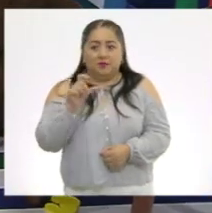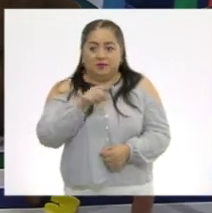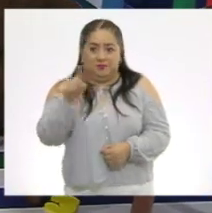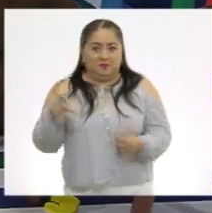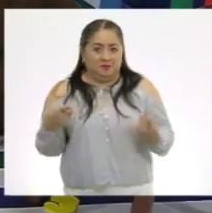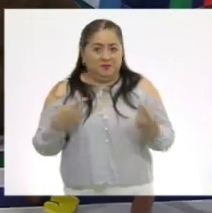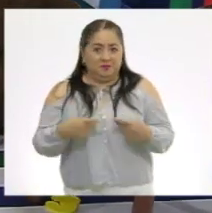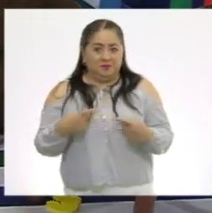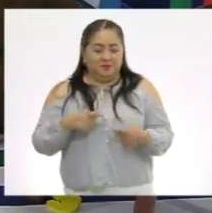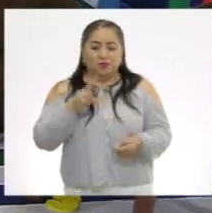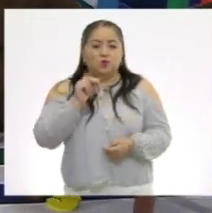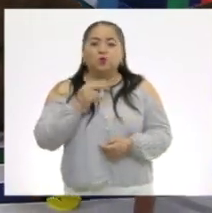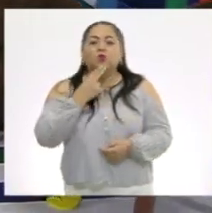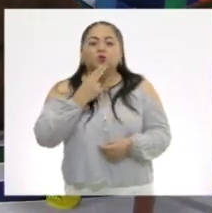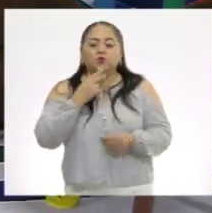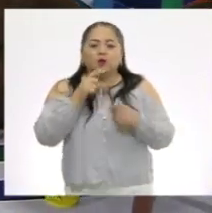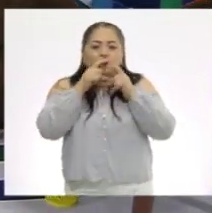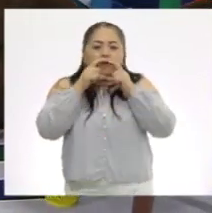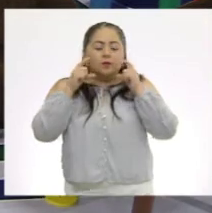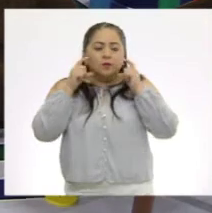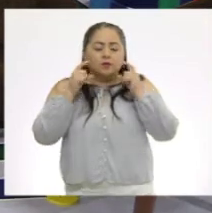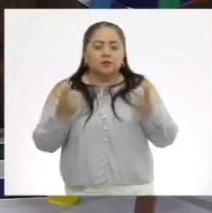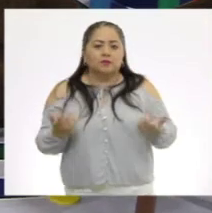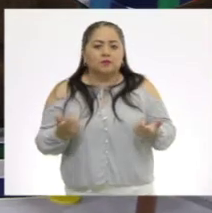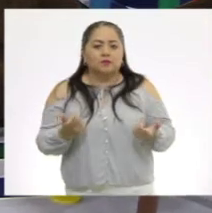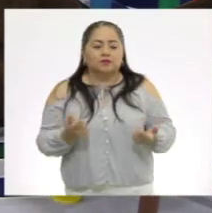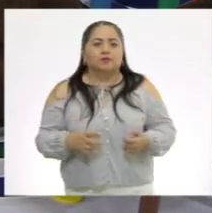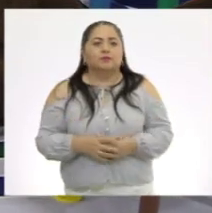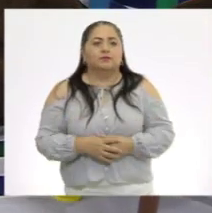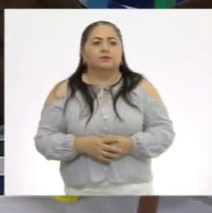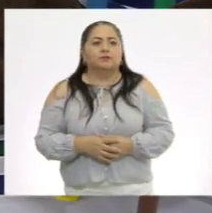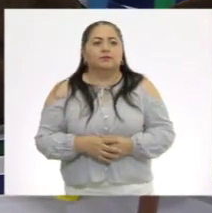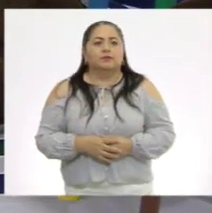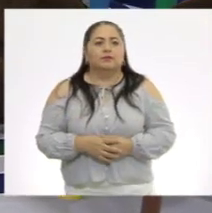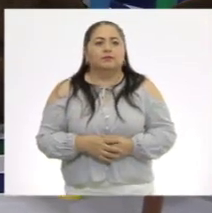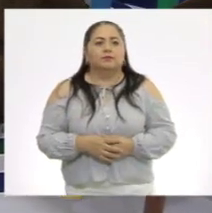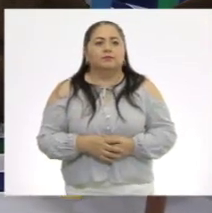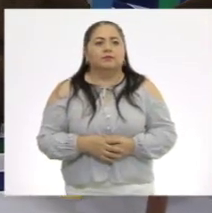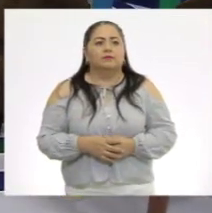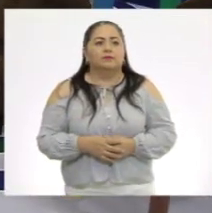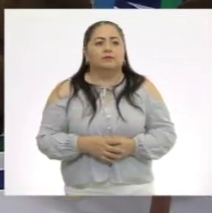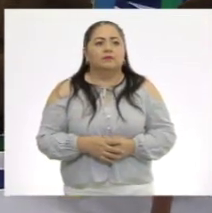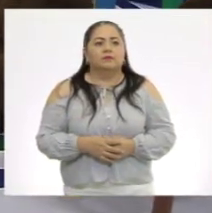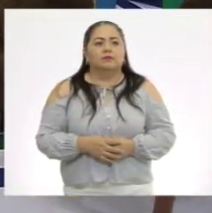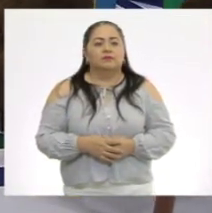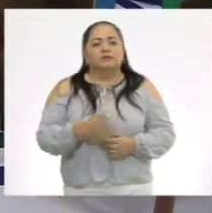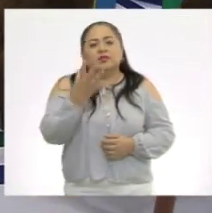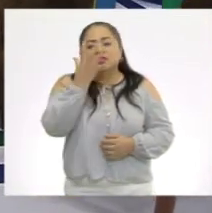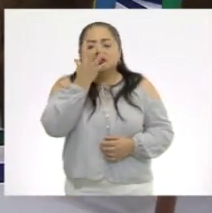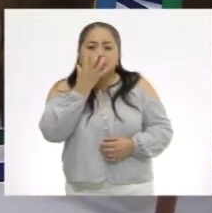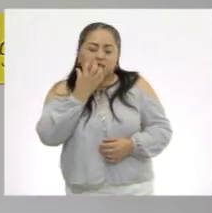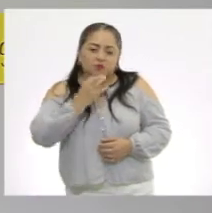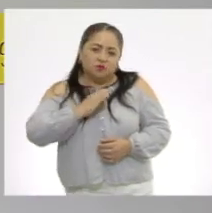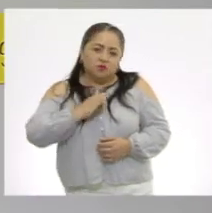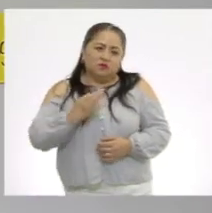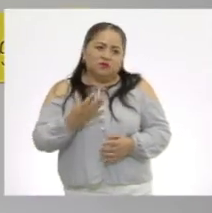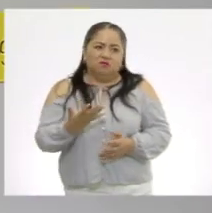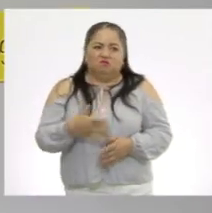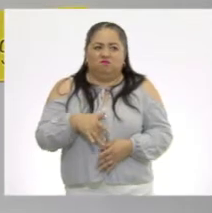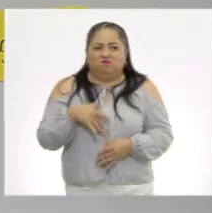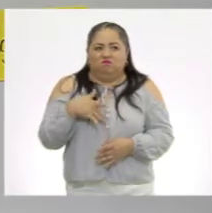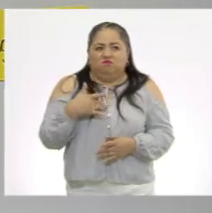o las personas no estamos usando el cubrebocas. Se te voy a... ¿Indignación? Puede ser.